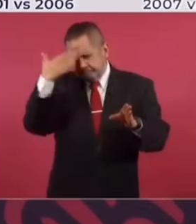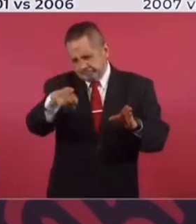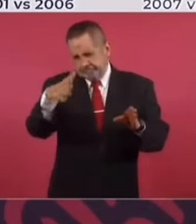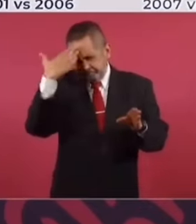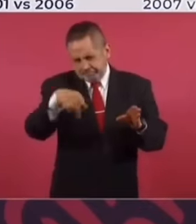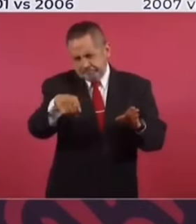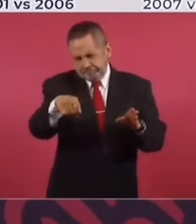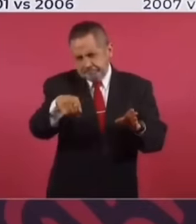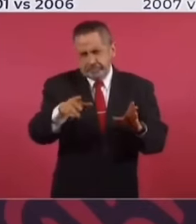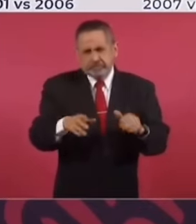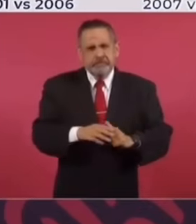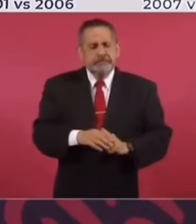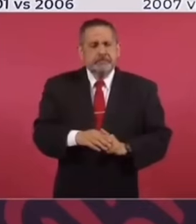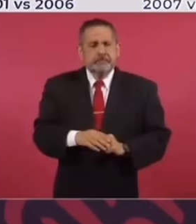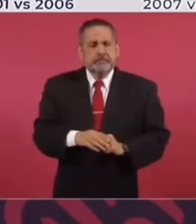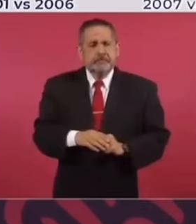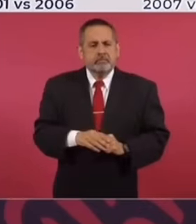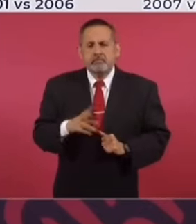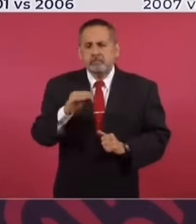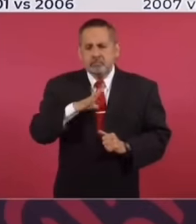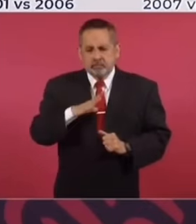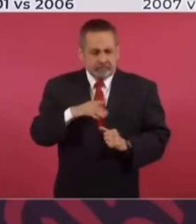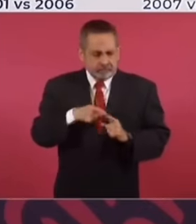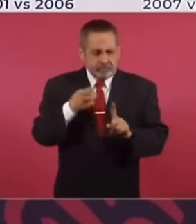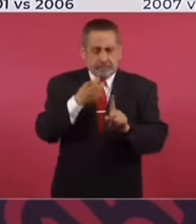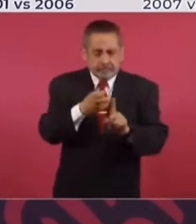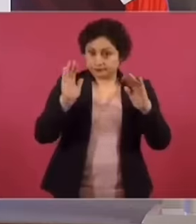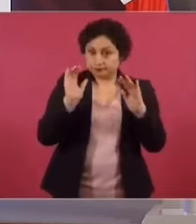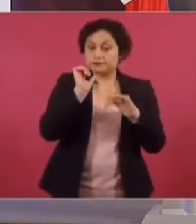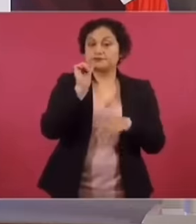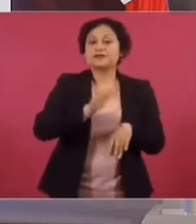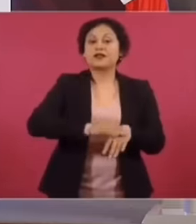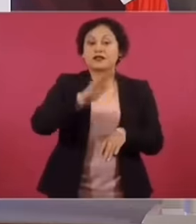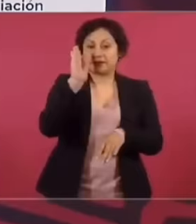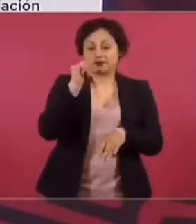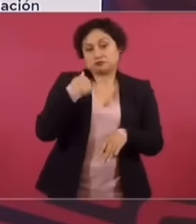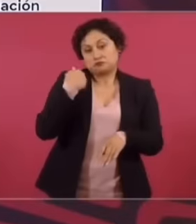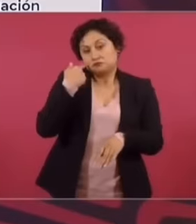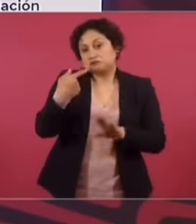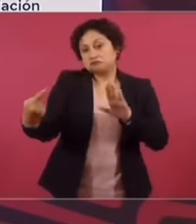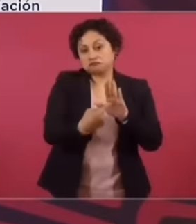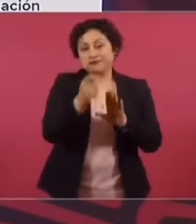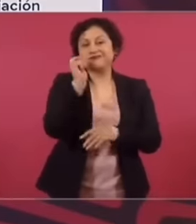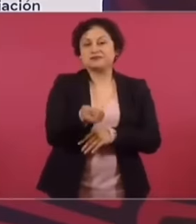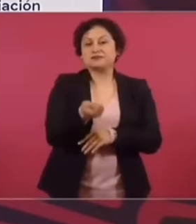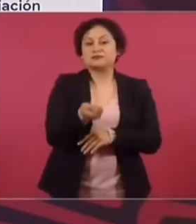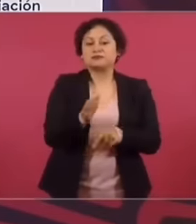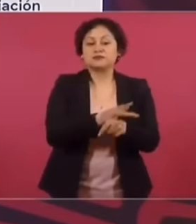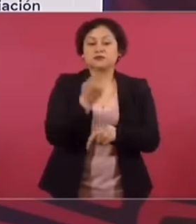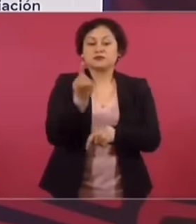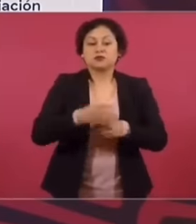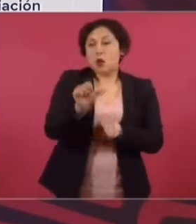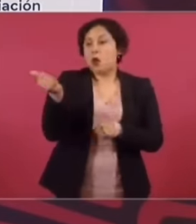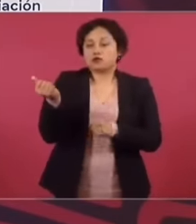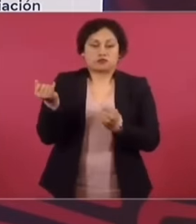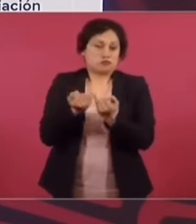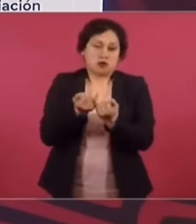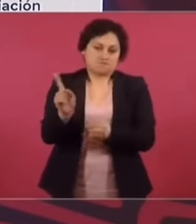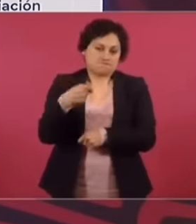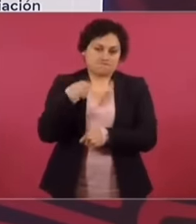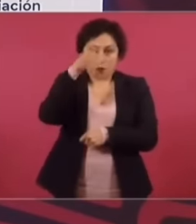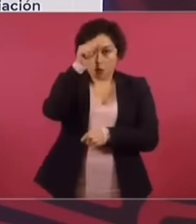que no hay texto sin contexto. Lo señalo, porque a ti no te parece